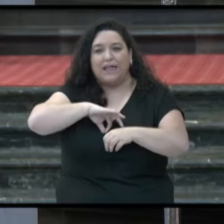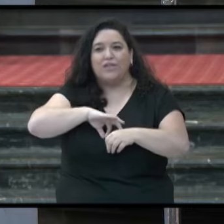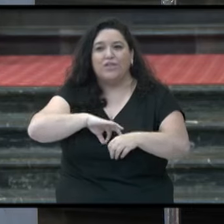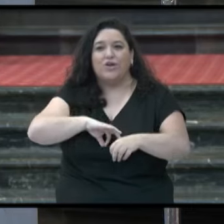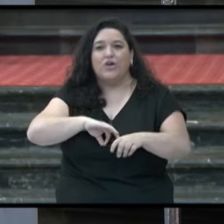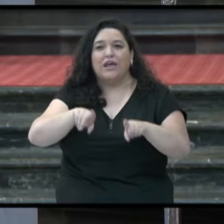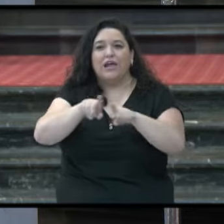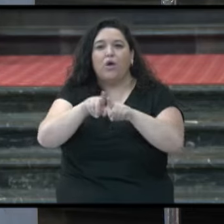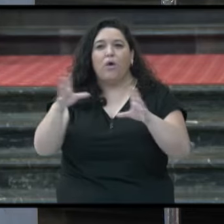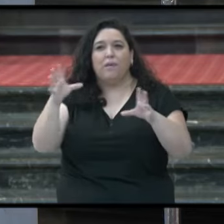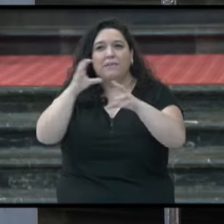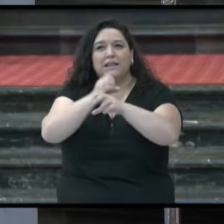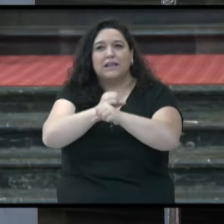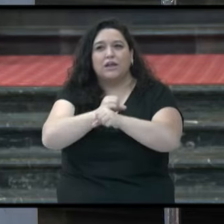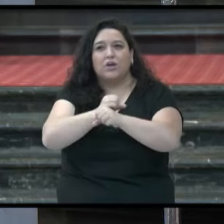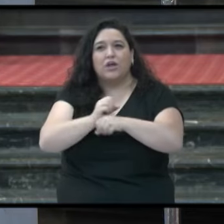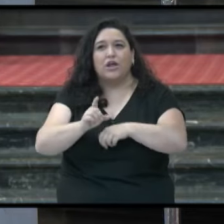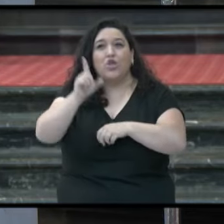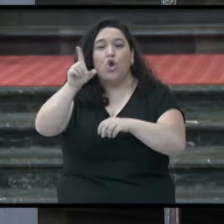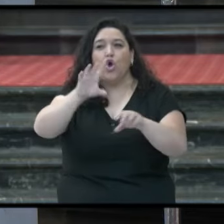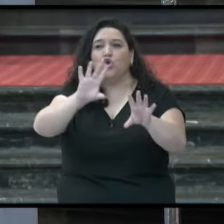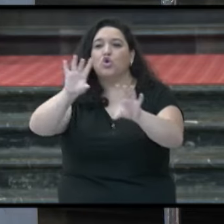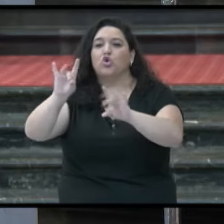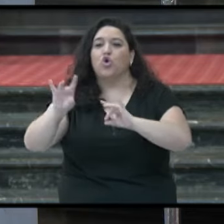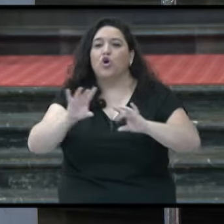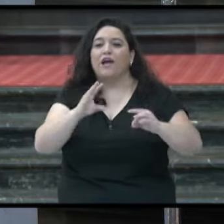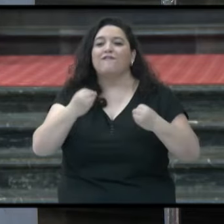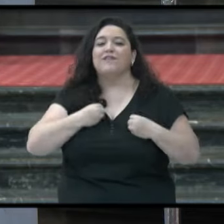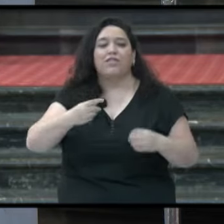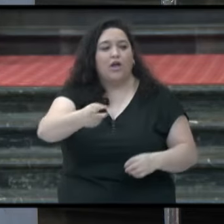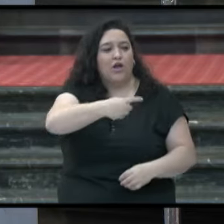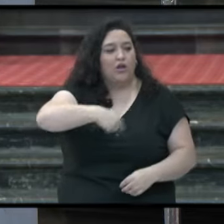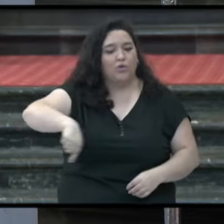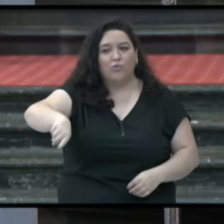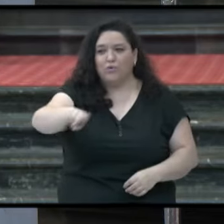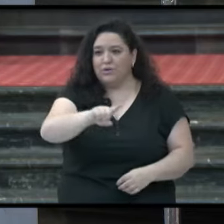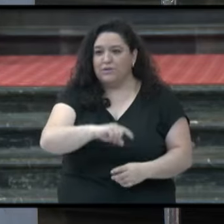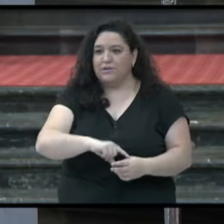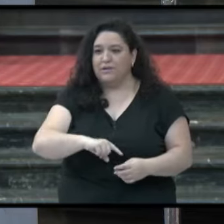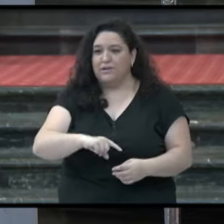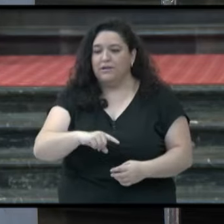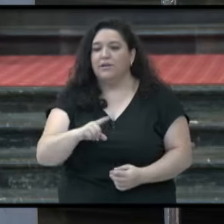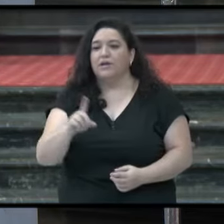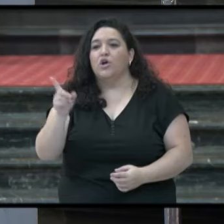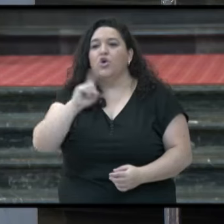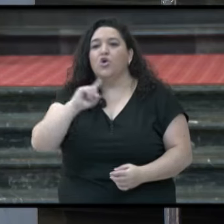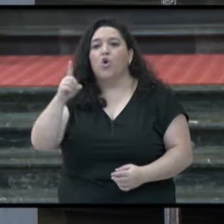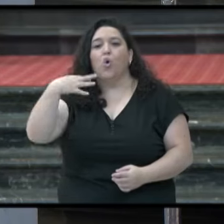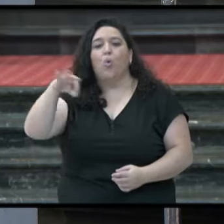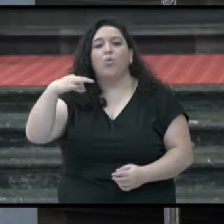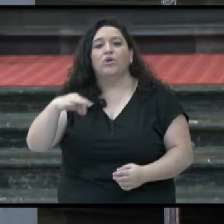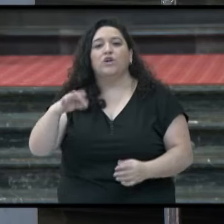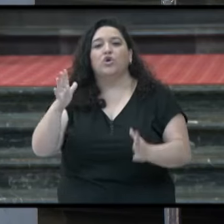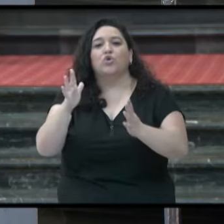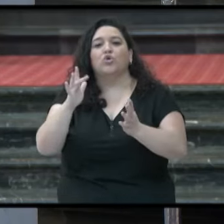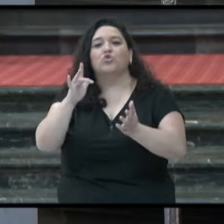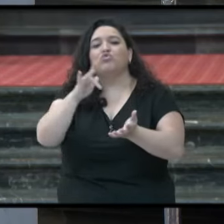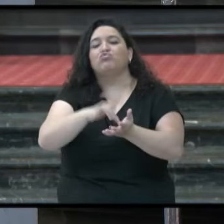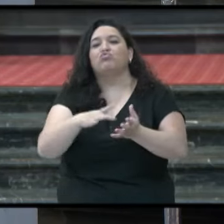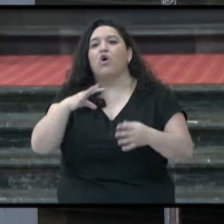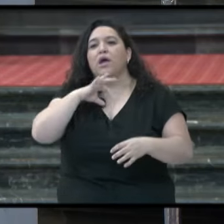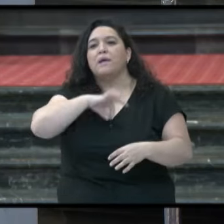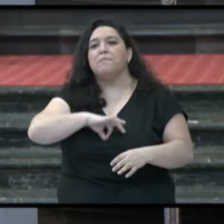Dios toca, palpa nuestra vida. No solo con el espíritu o las ideas,